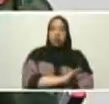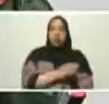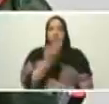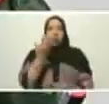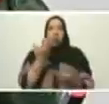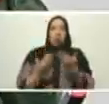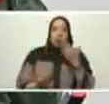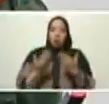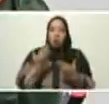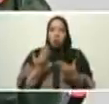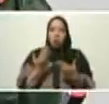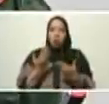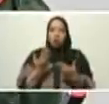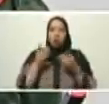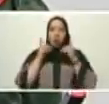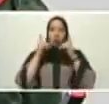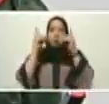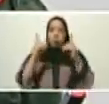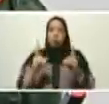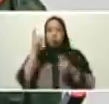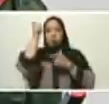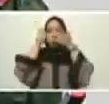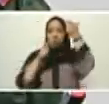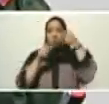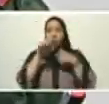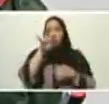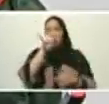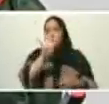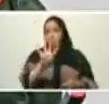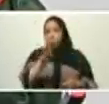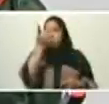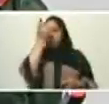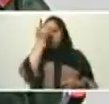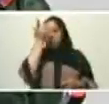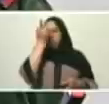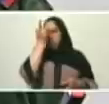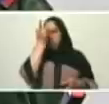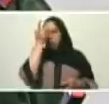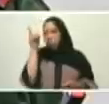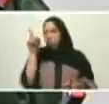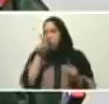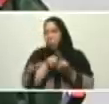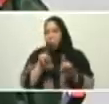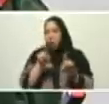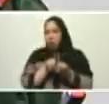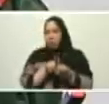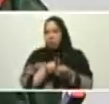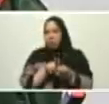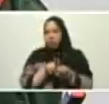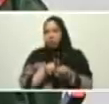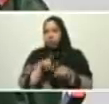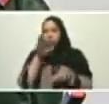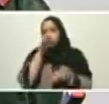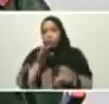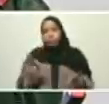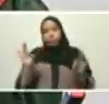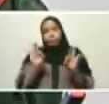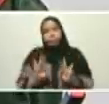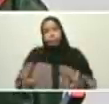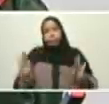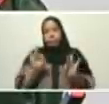la decisión que el comandante Hugo Chávez tomó el 4 de febrero de 1992, no había otra, tenía que